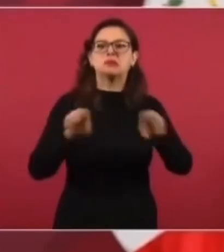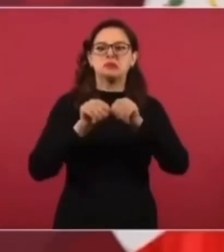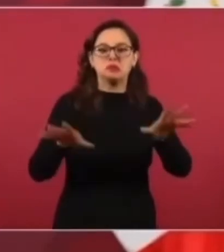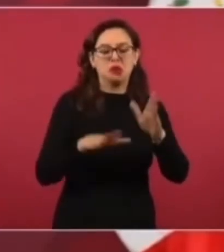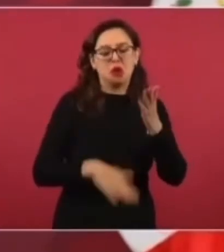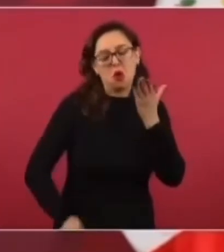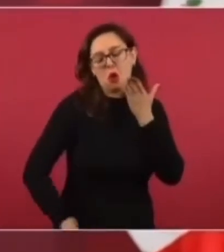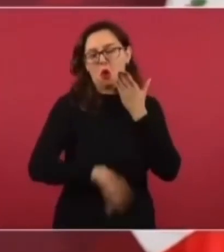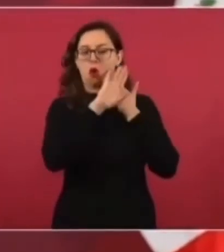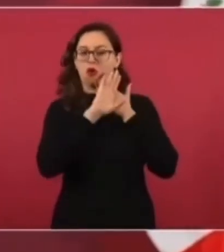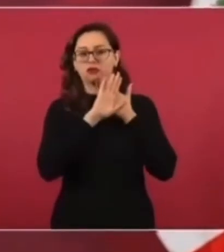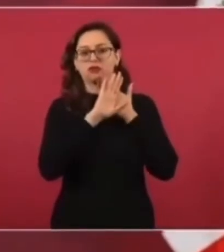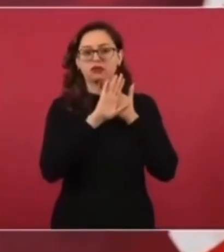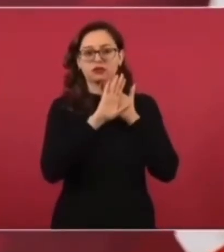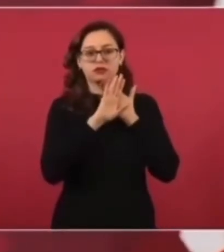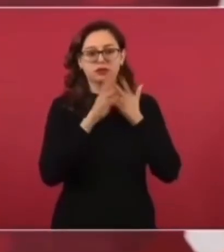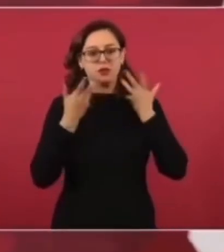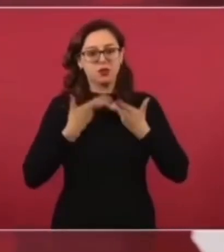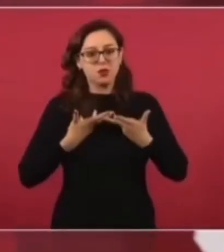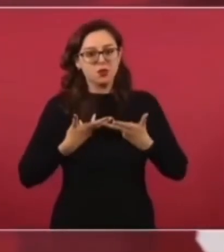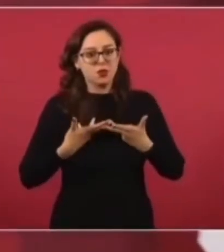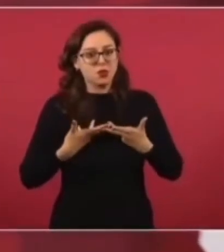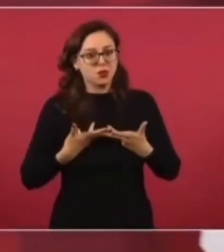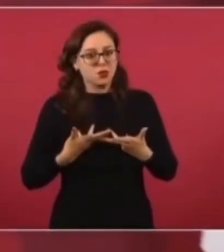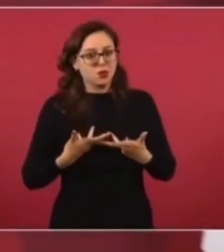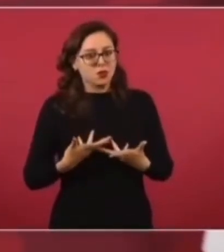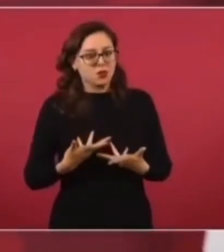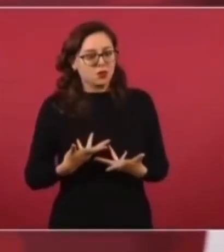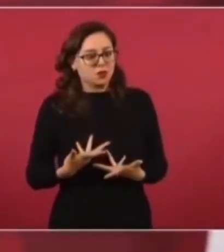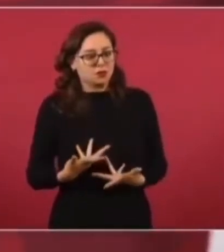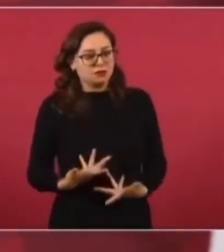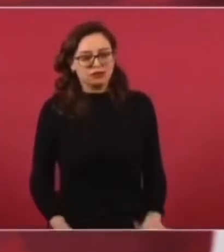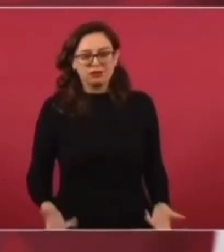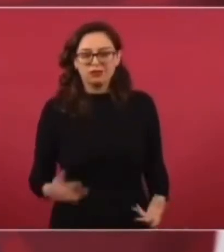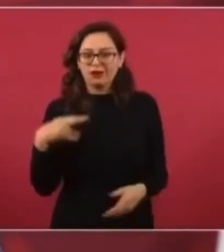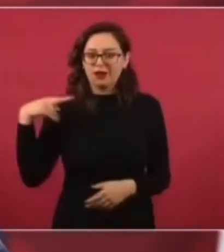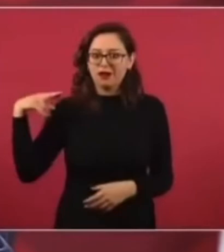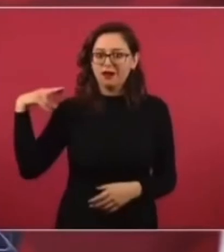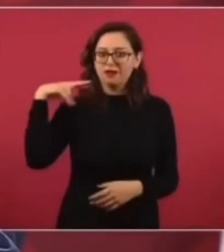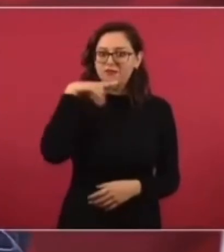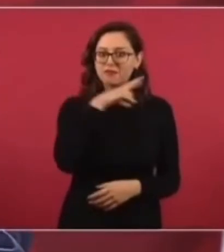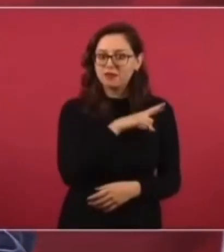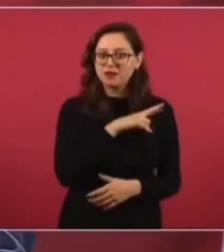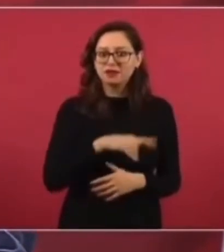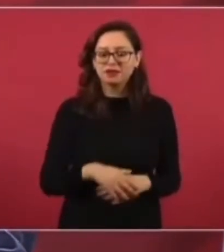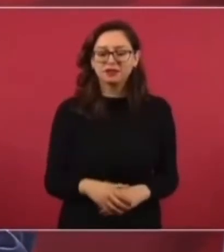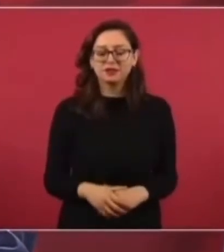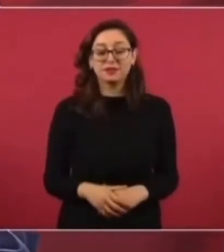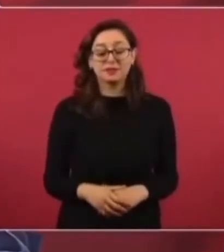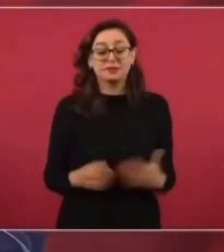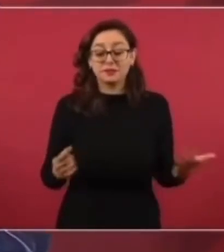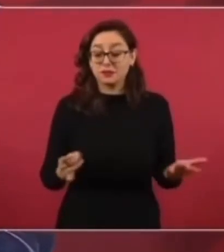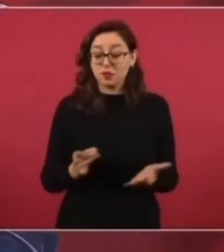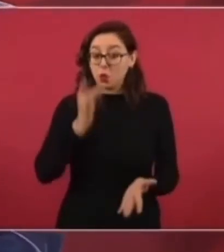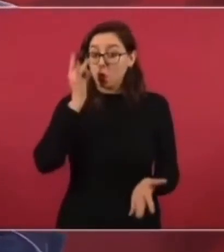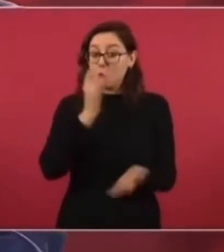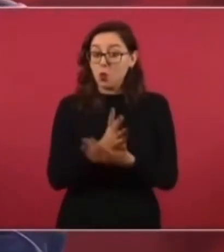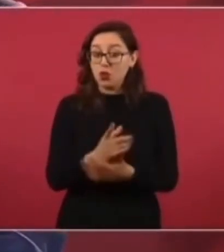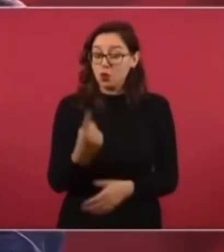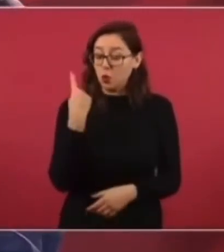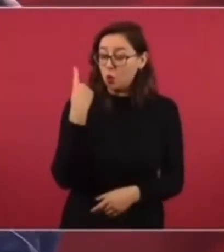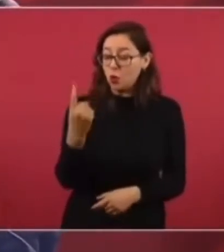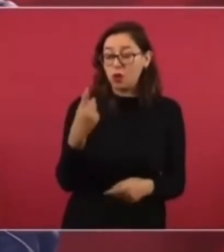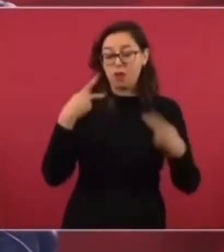cristiano, uno de los mejores papas que ha habido en la historia de la Iglesia